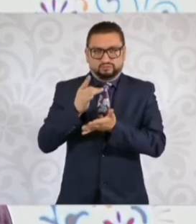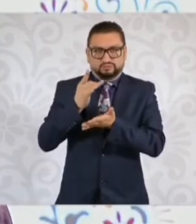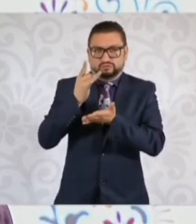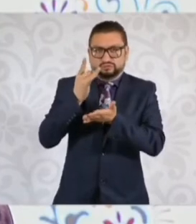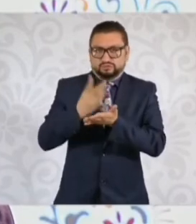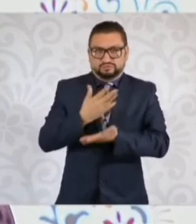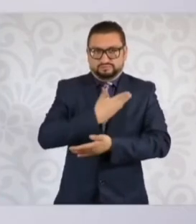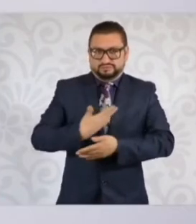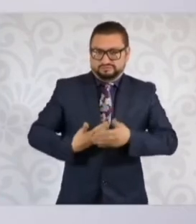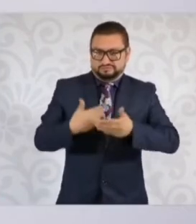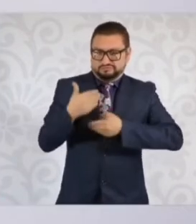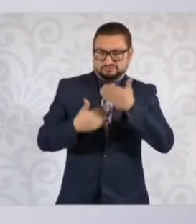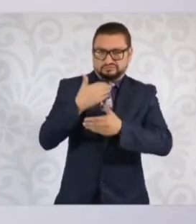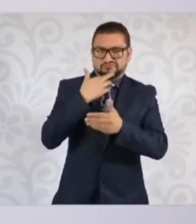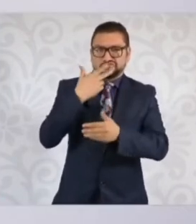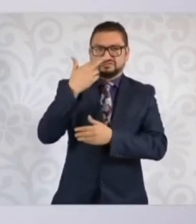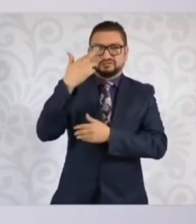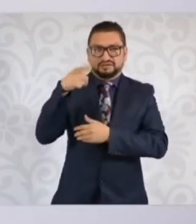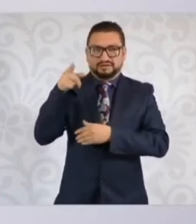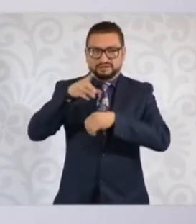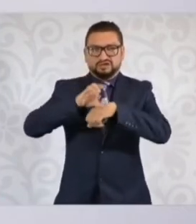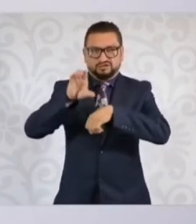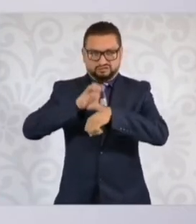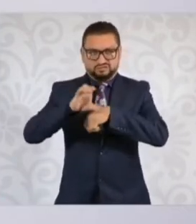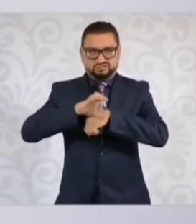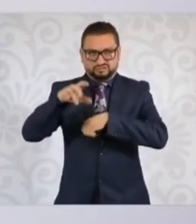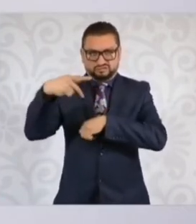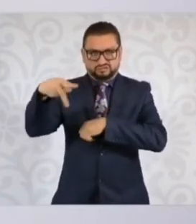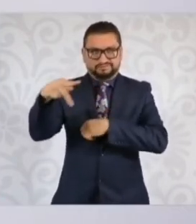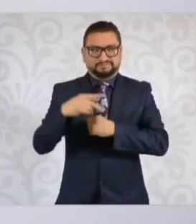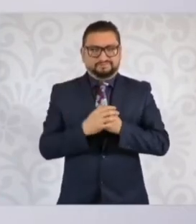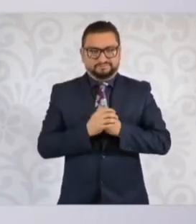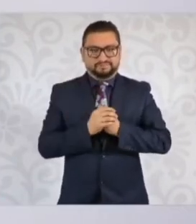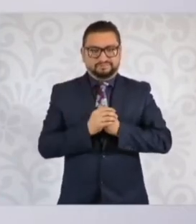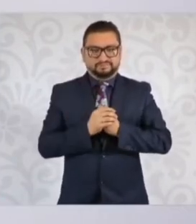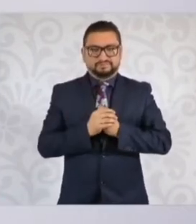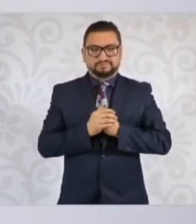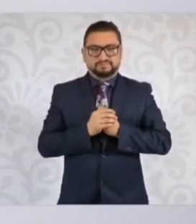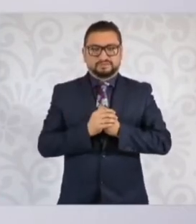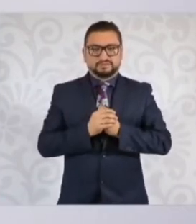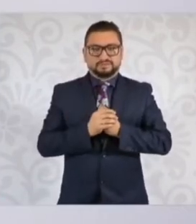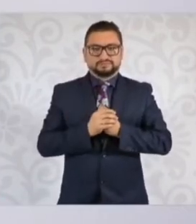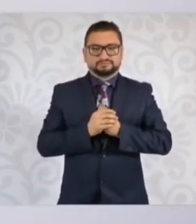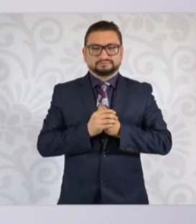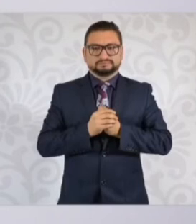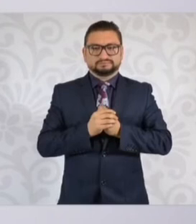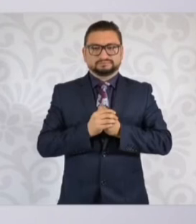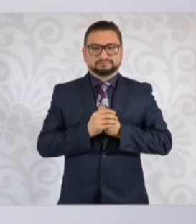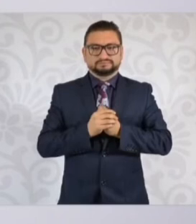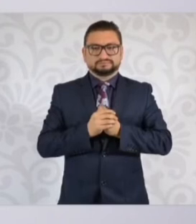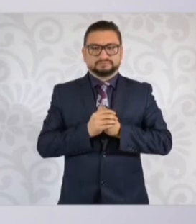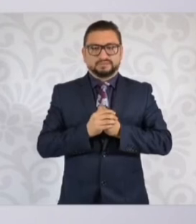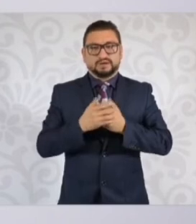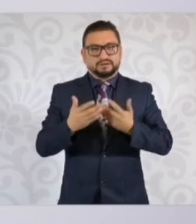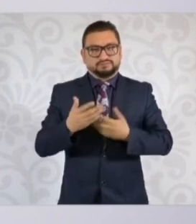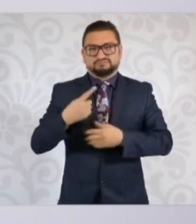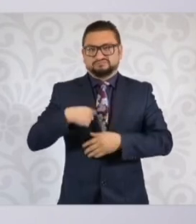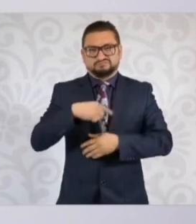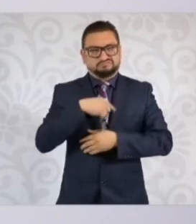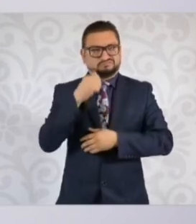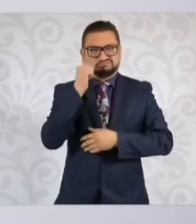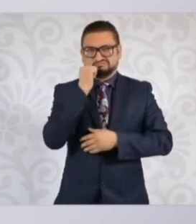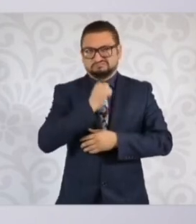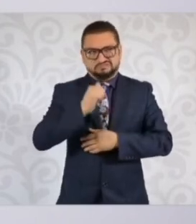progresista que ha tenido Colombia y siempre nuestro